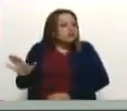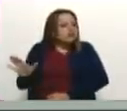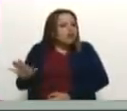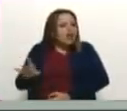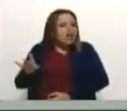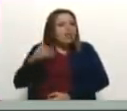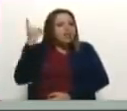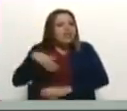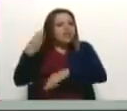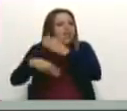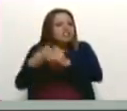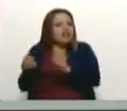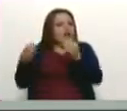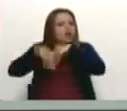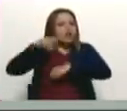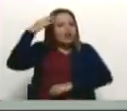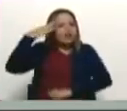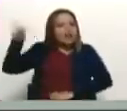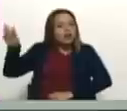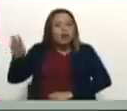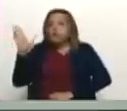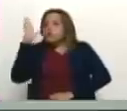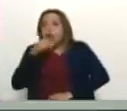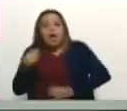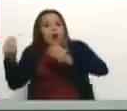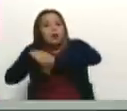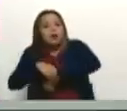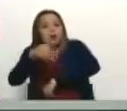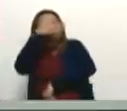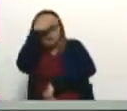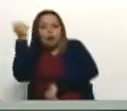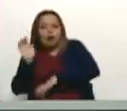del Acuerdo de México, olvídense de ese camino,